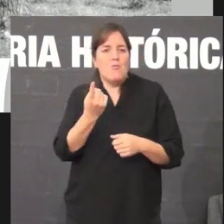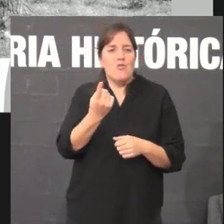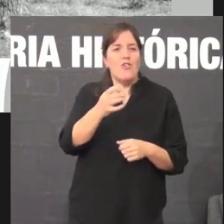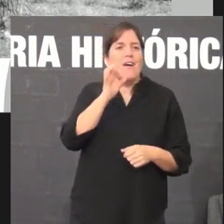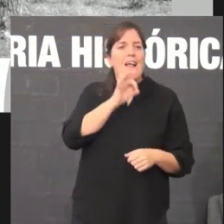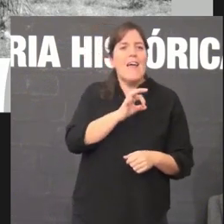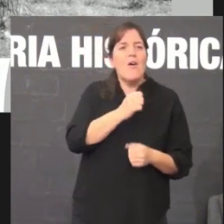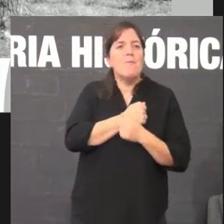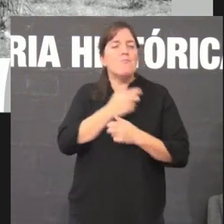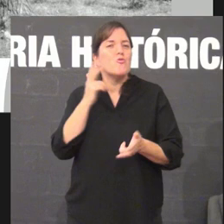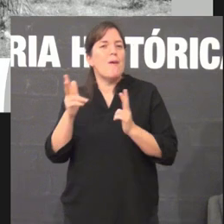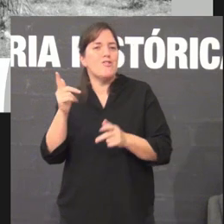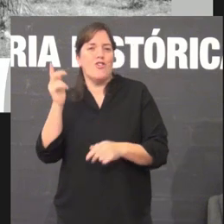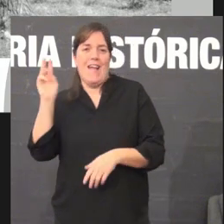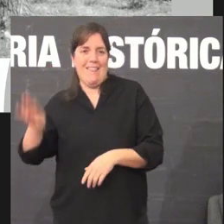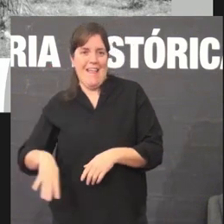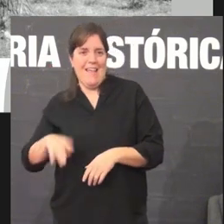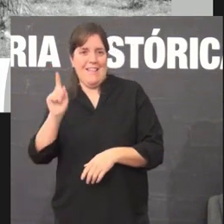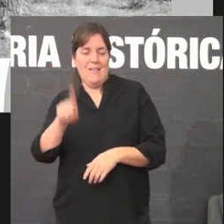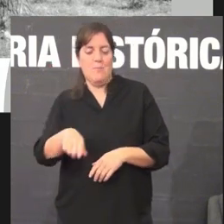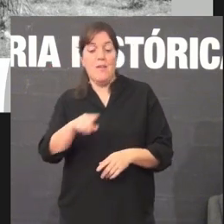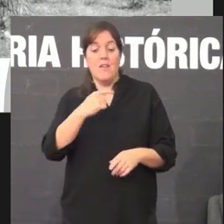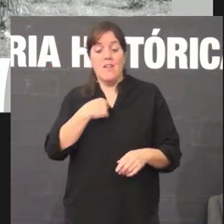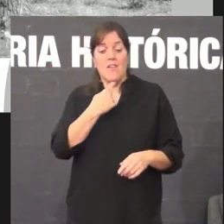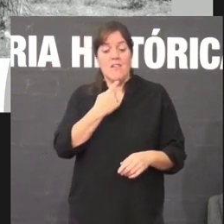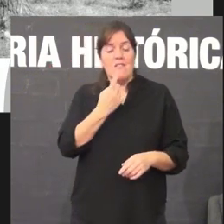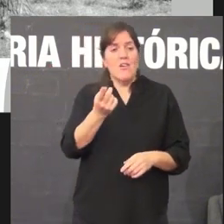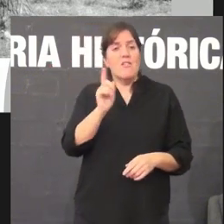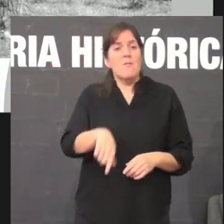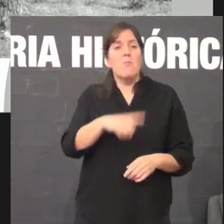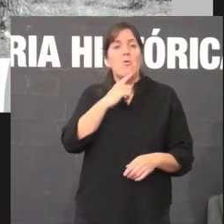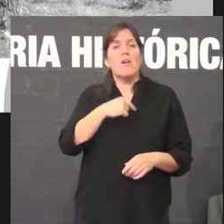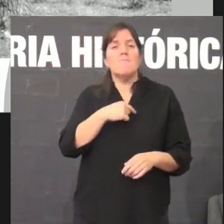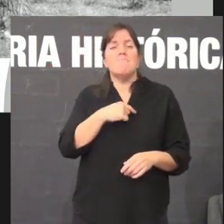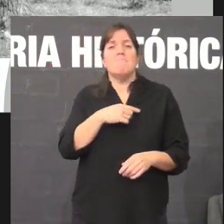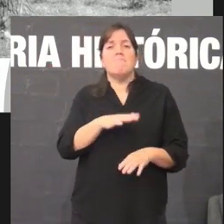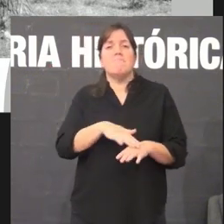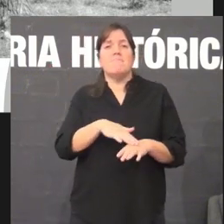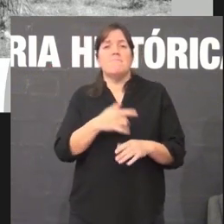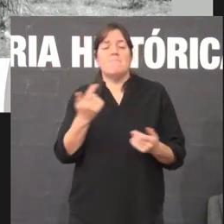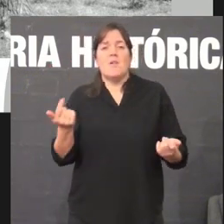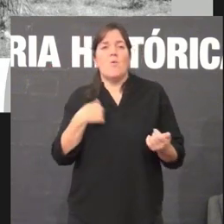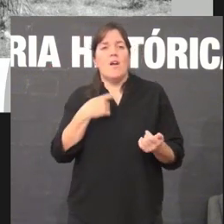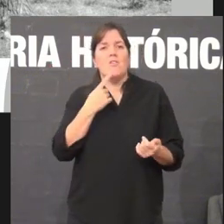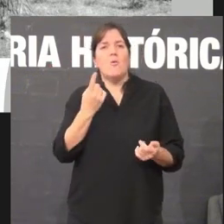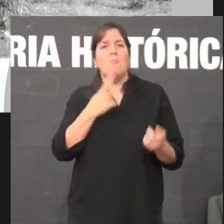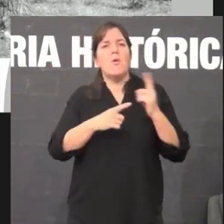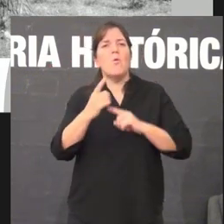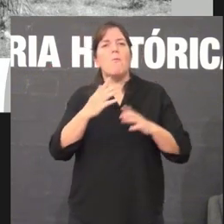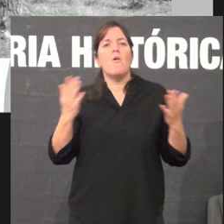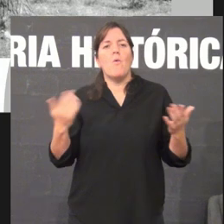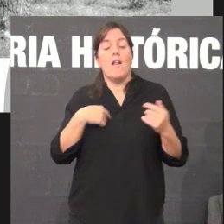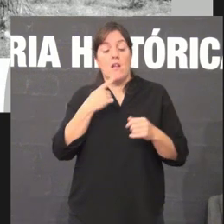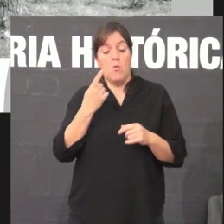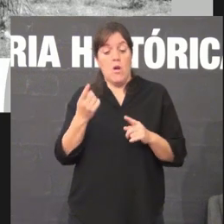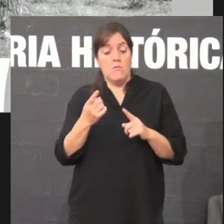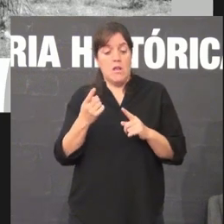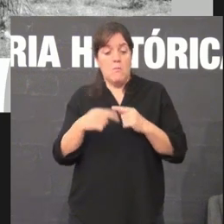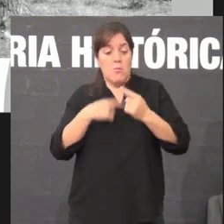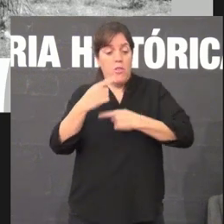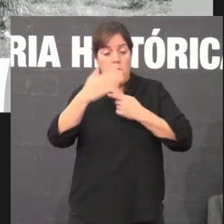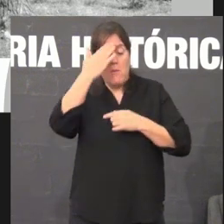amamos o vasco. Digo isto tamén porque a preocupa-me moito que moitos procesos de recuperación da memoria histórica